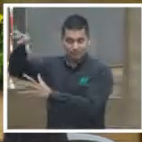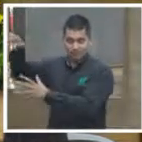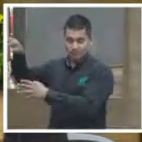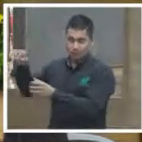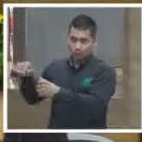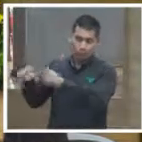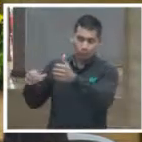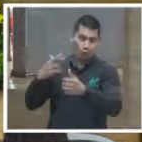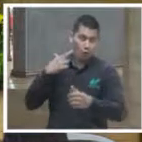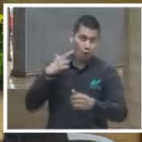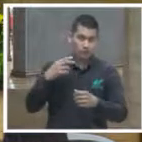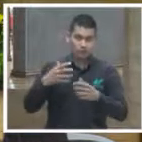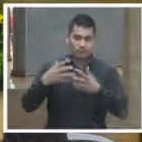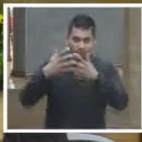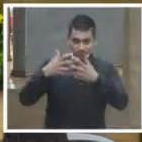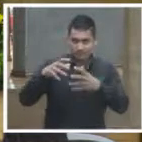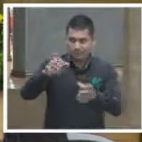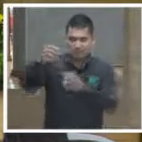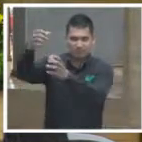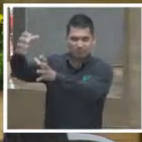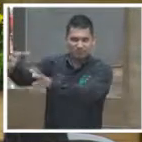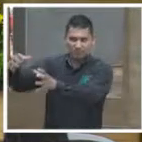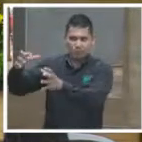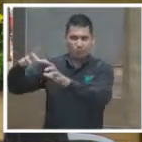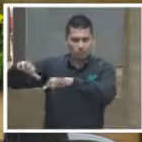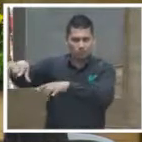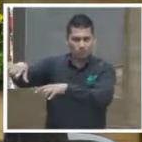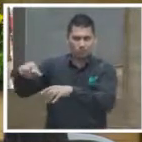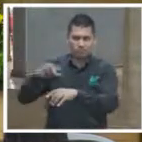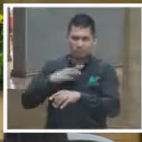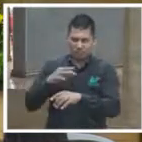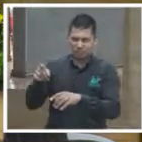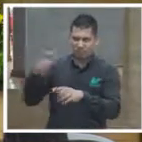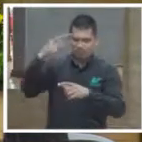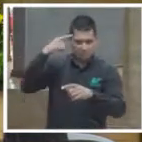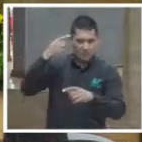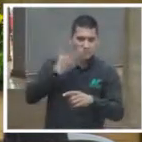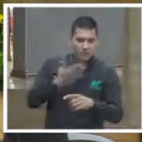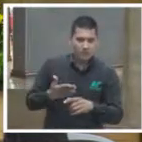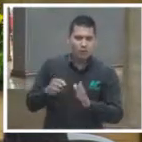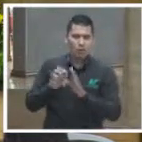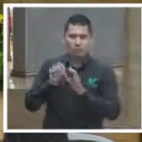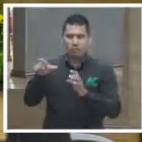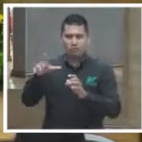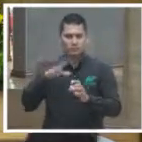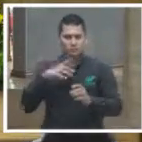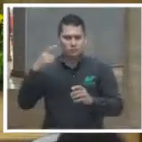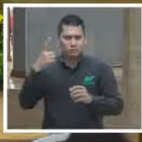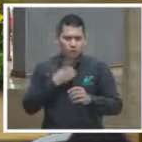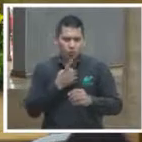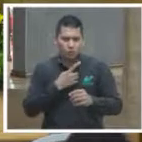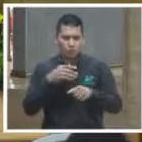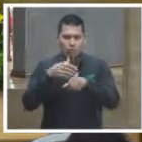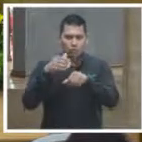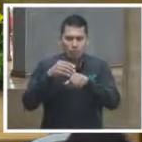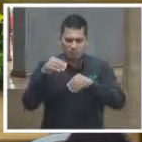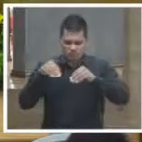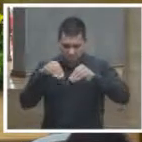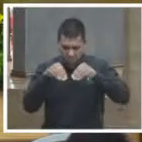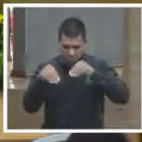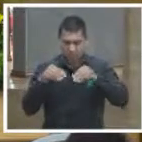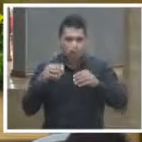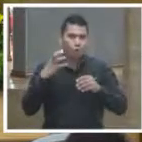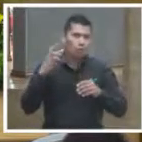base con una inteligencia artificial con base en un algoritmo pretende justamente captar ese contexto